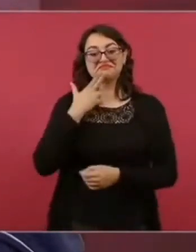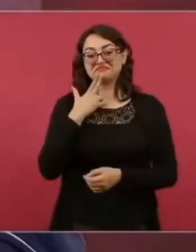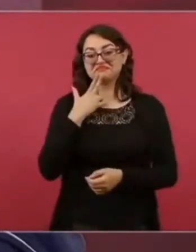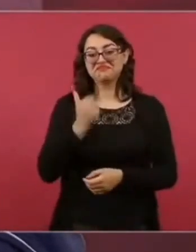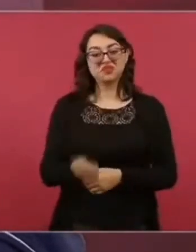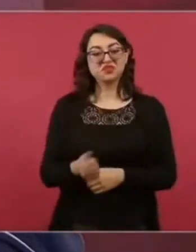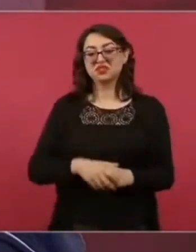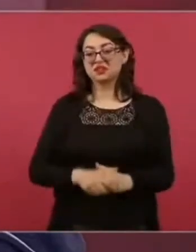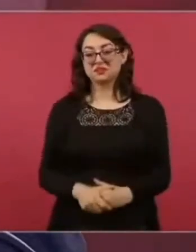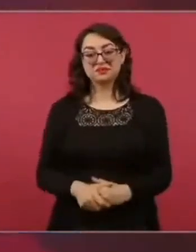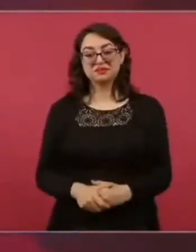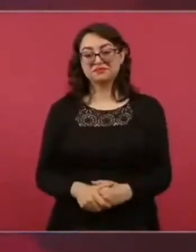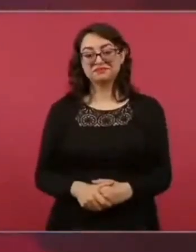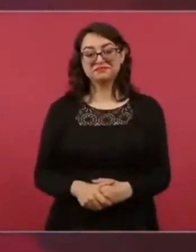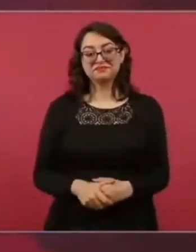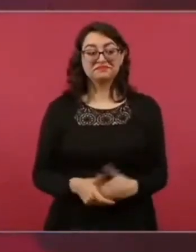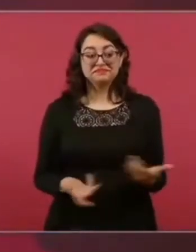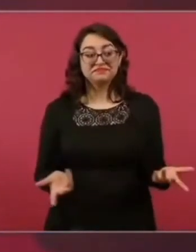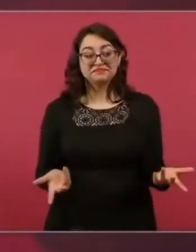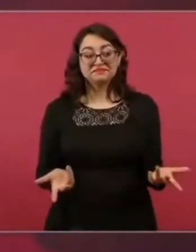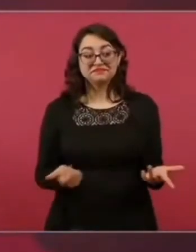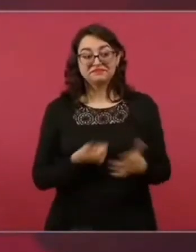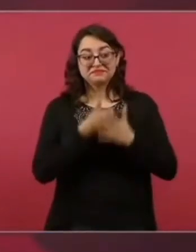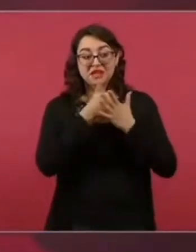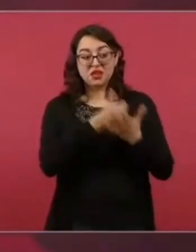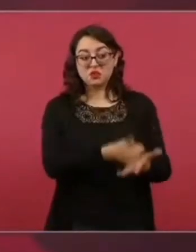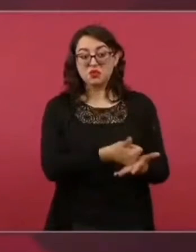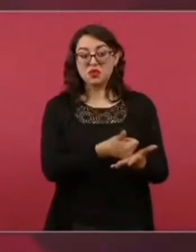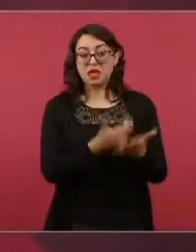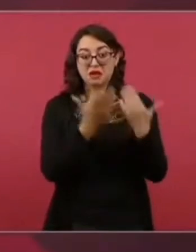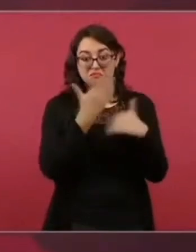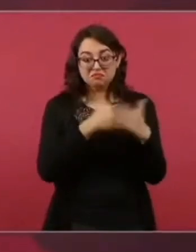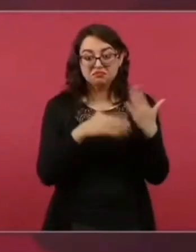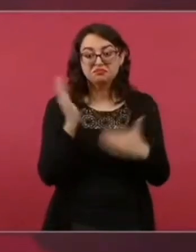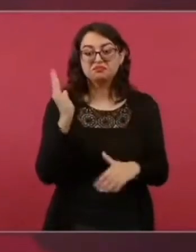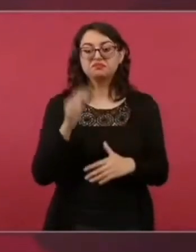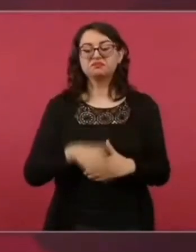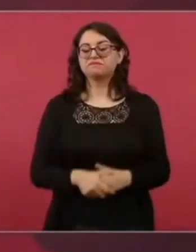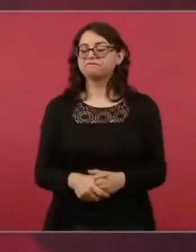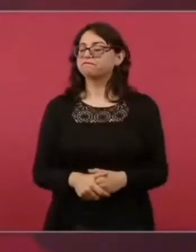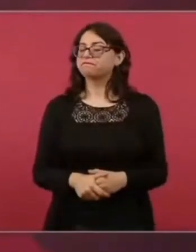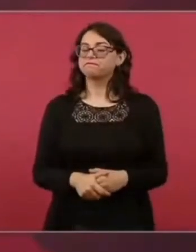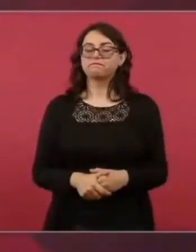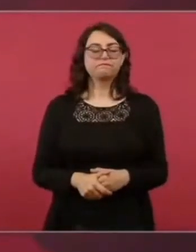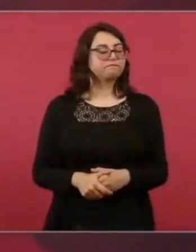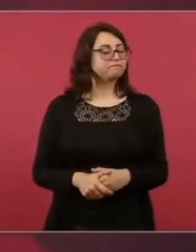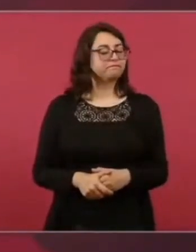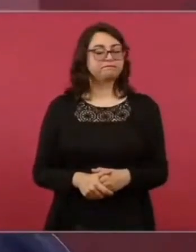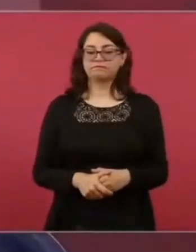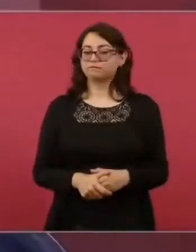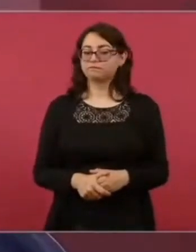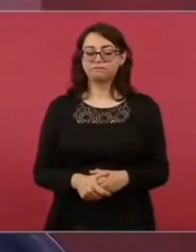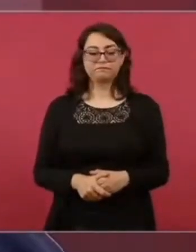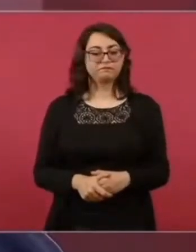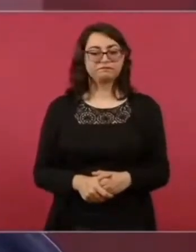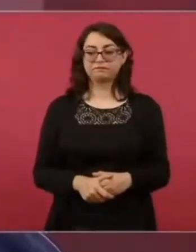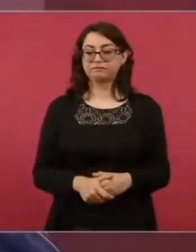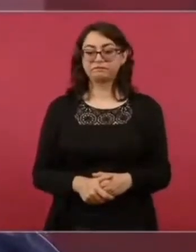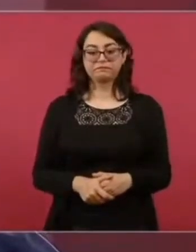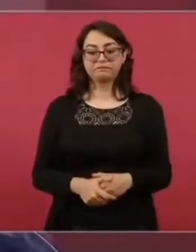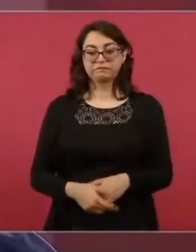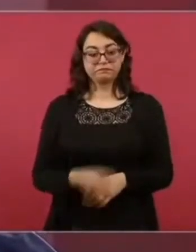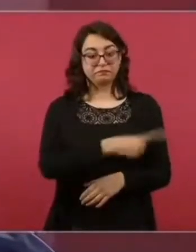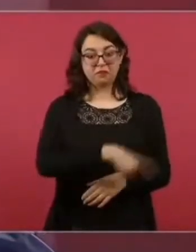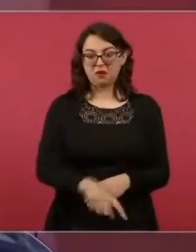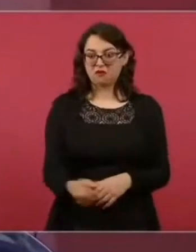ayudan no son tan poderosos